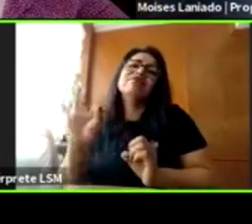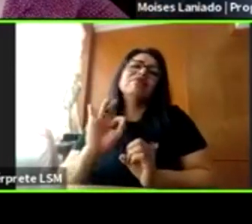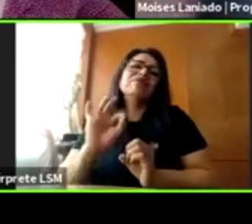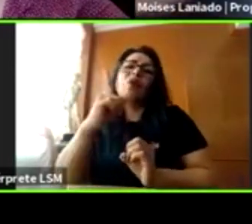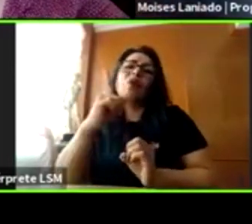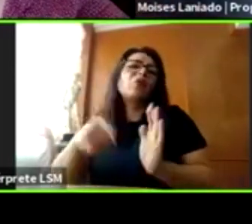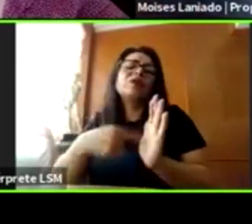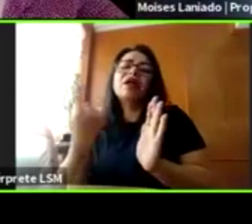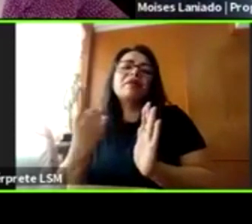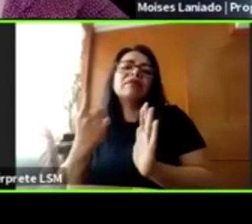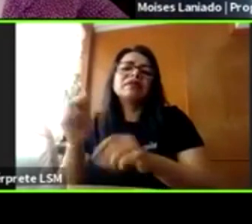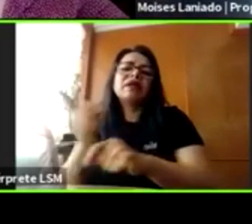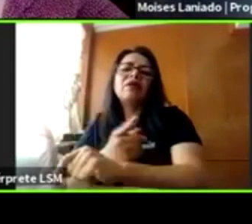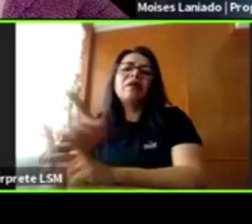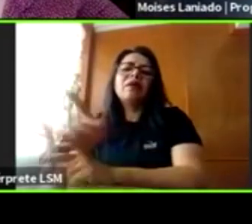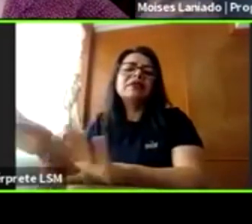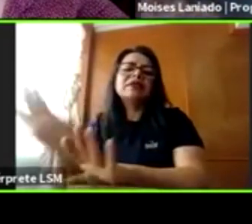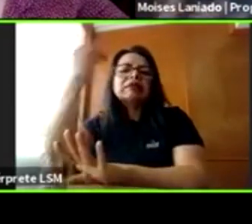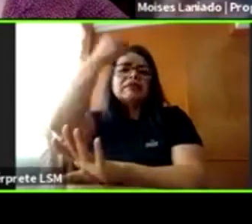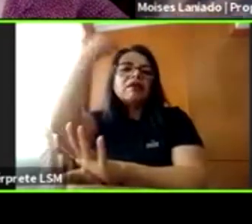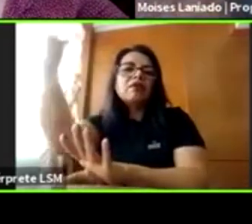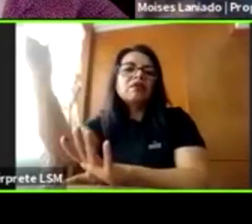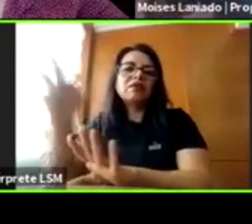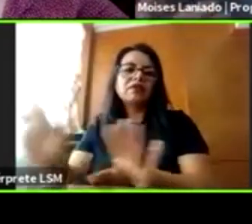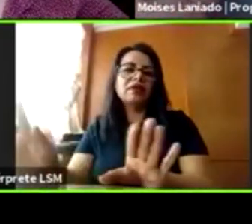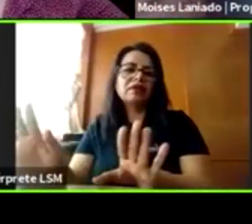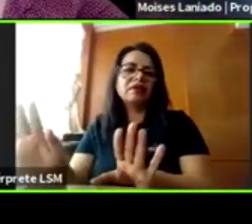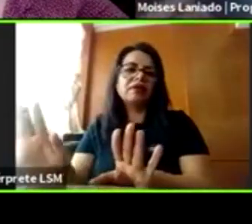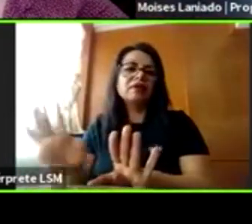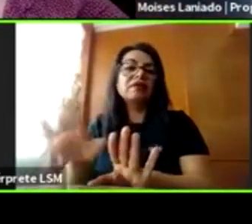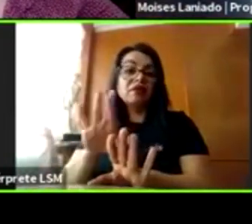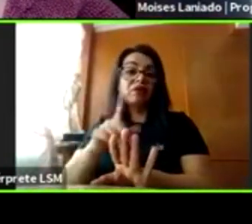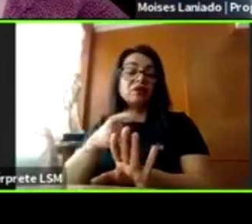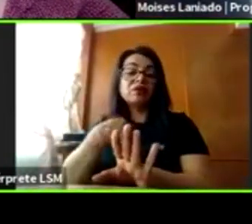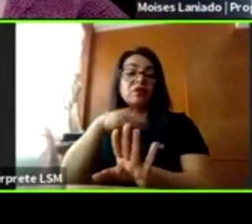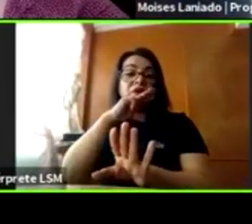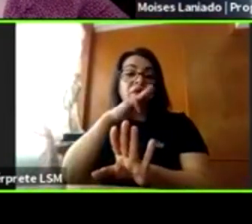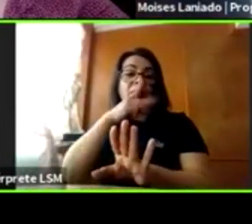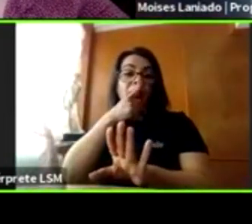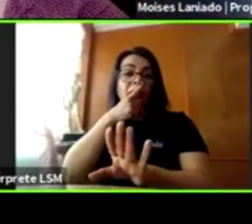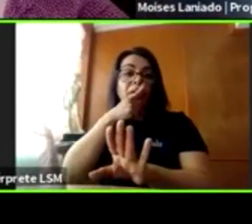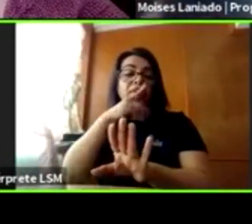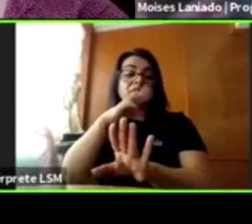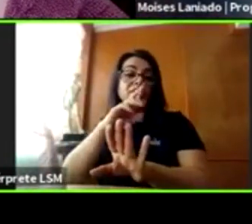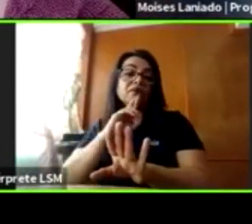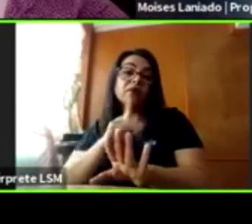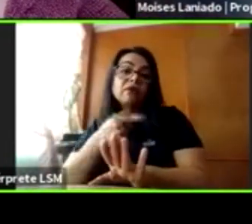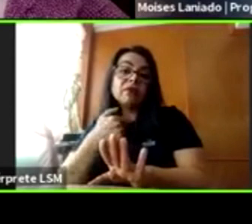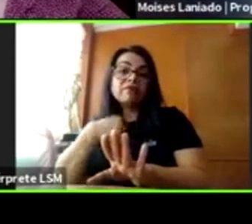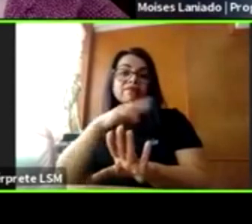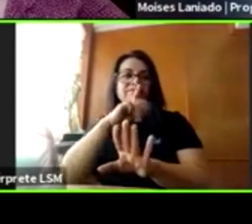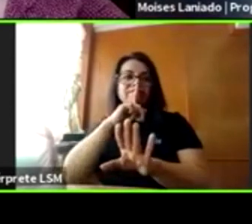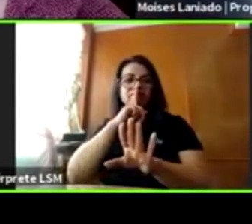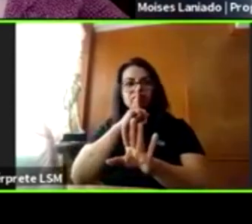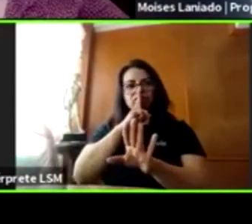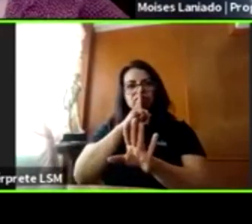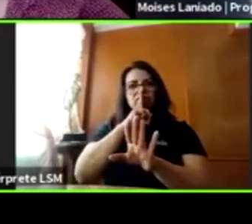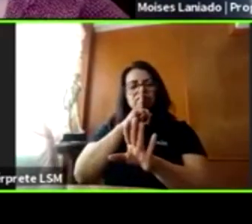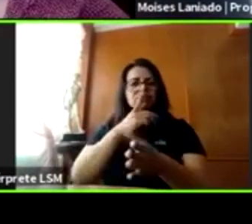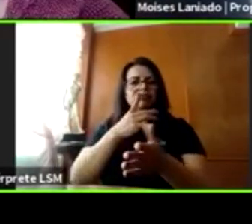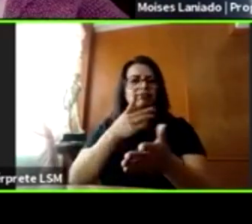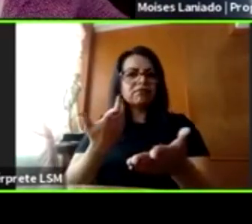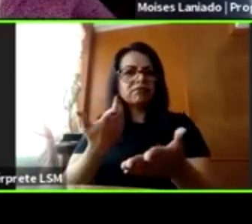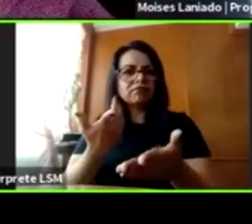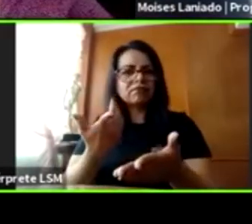le va a pasar nada, se le va a olvidar y prefieren ese tipo de mecanismos de defensa a abrir el tema y defender